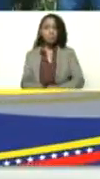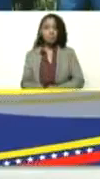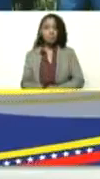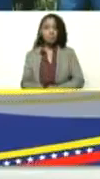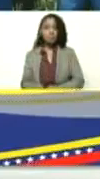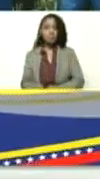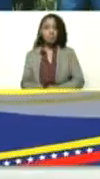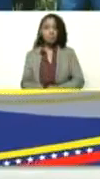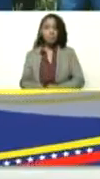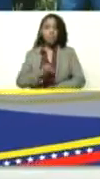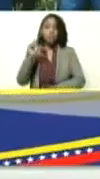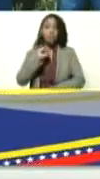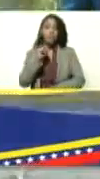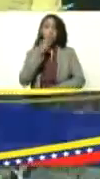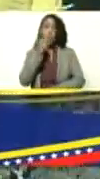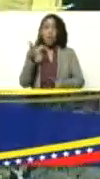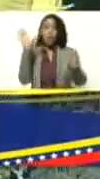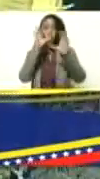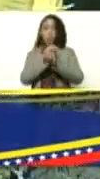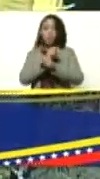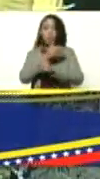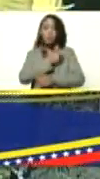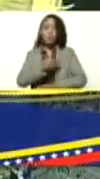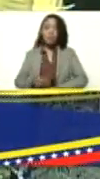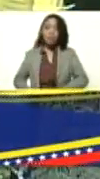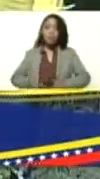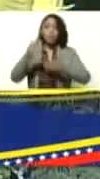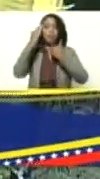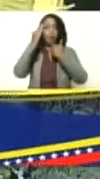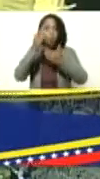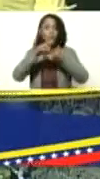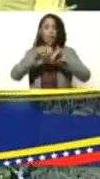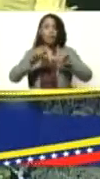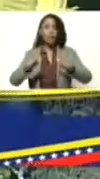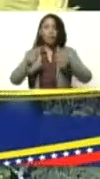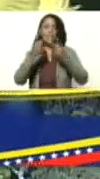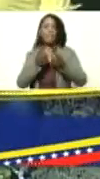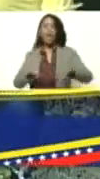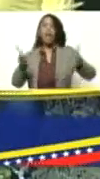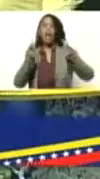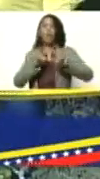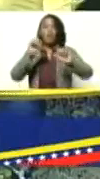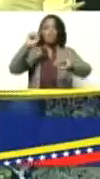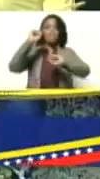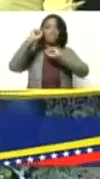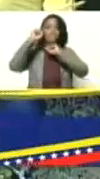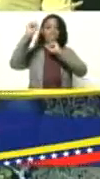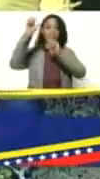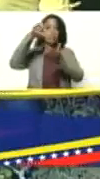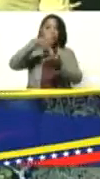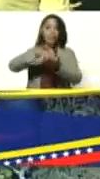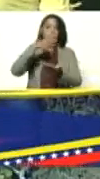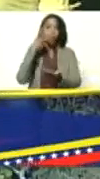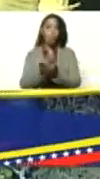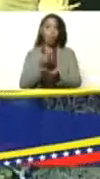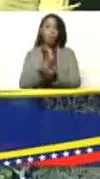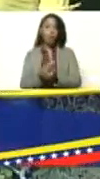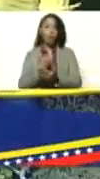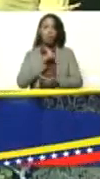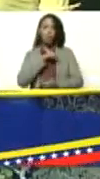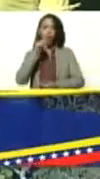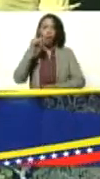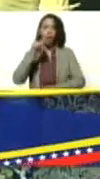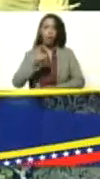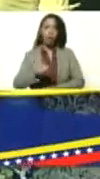bueno muy buenas noches presidente un saludo desde la tierra valiente y heroica del estado Monagas nos encontramos